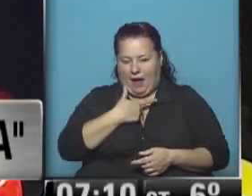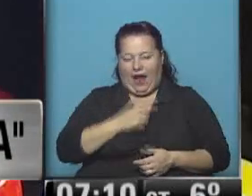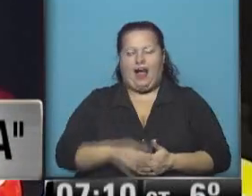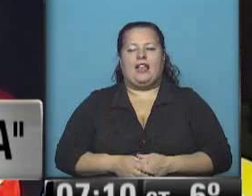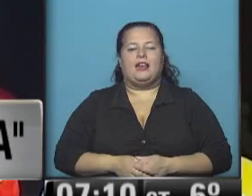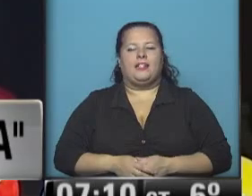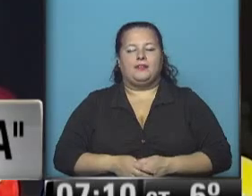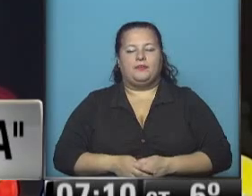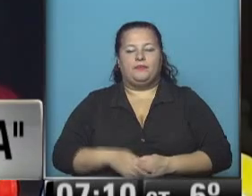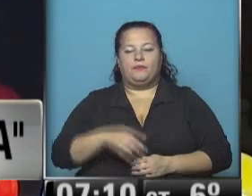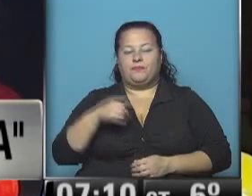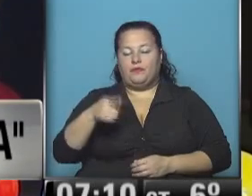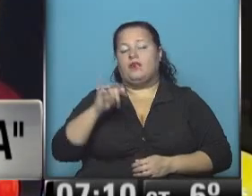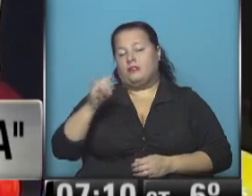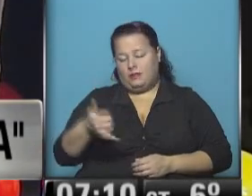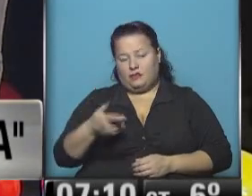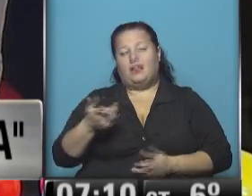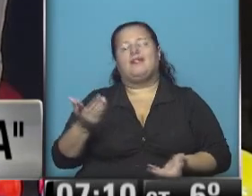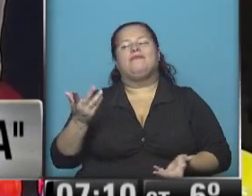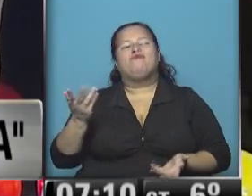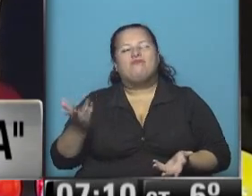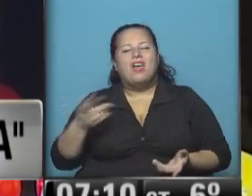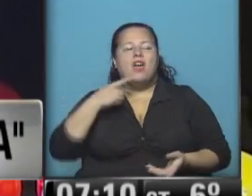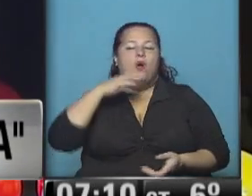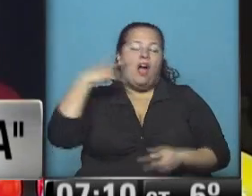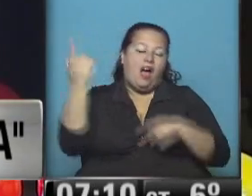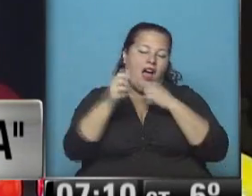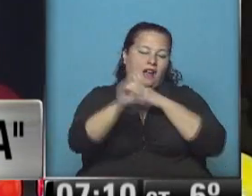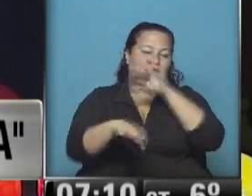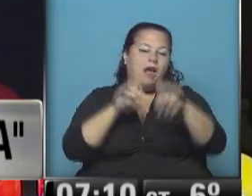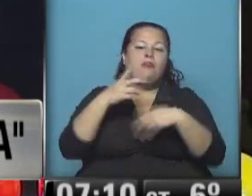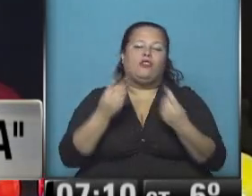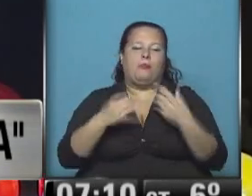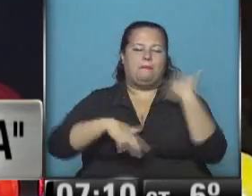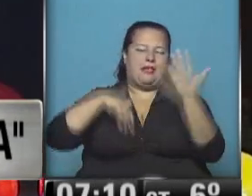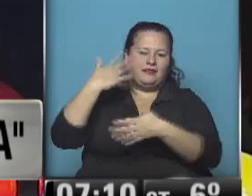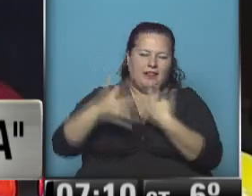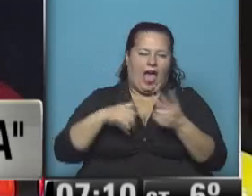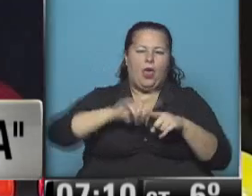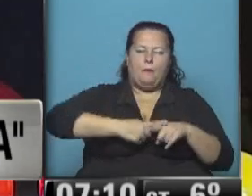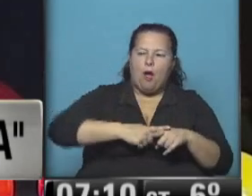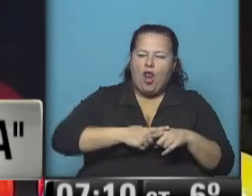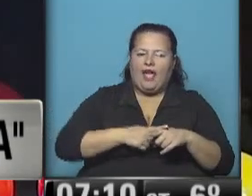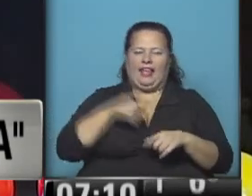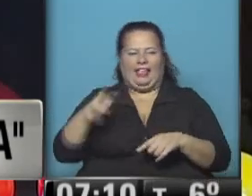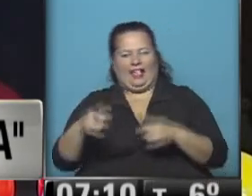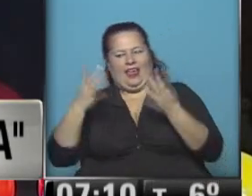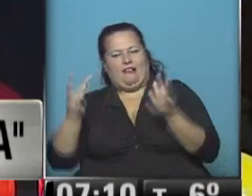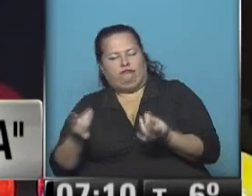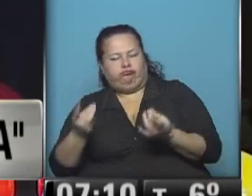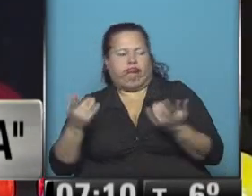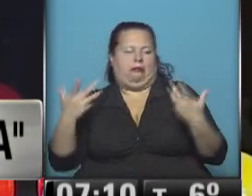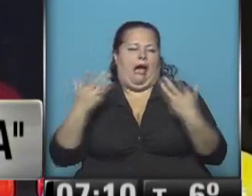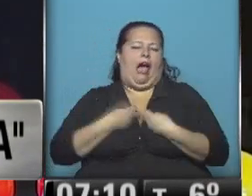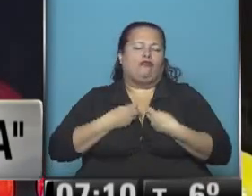gobierno porteño. Sí, lo que se cuestionó en las últimas horas es mezclar el tema de la política con este tipo de